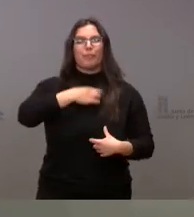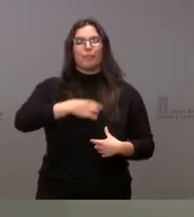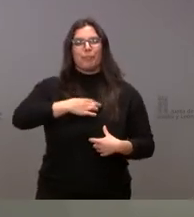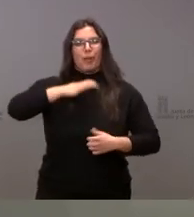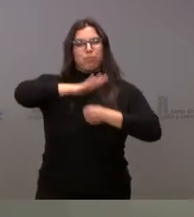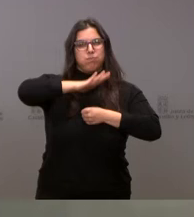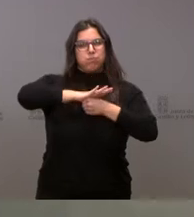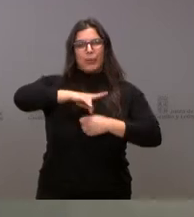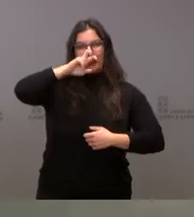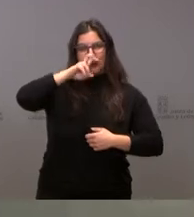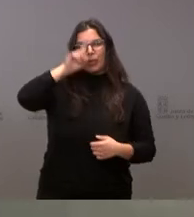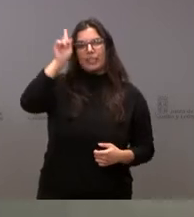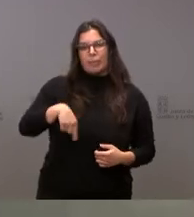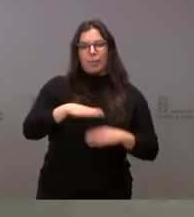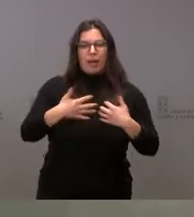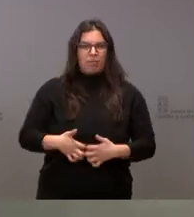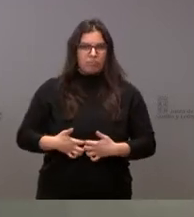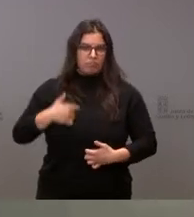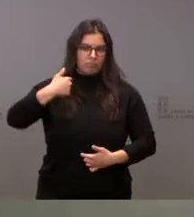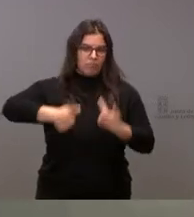y para el aparato digestivo.